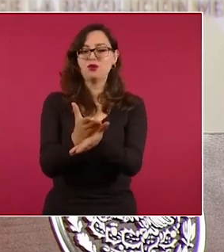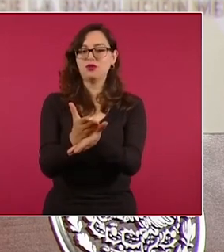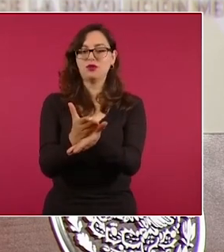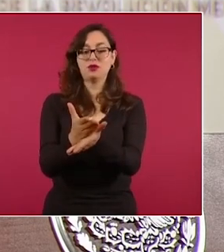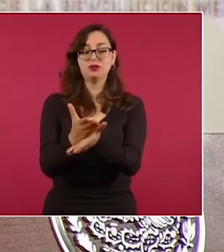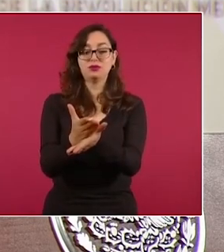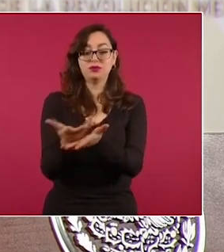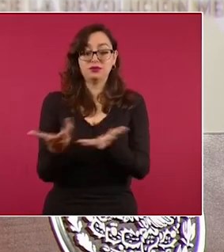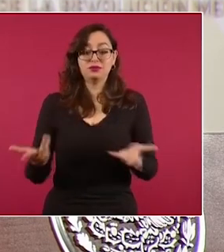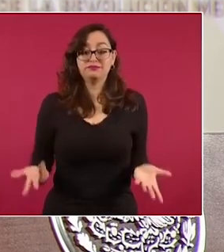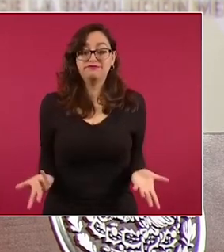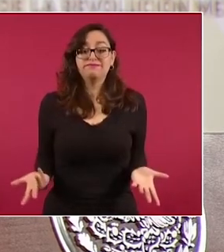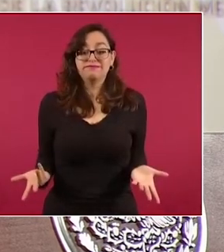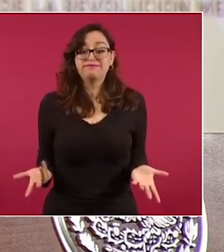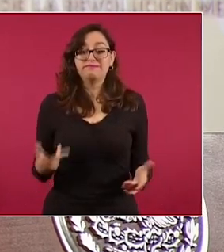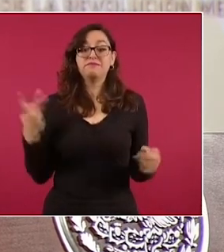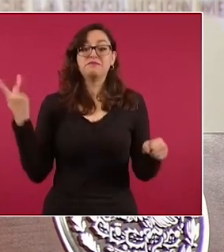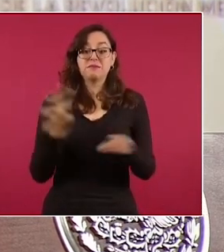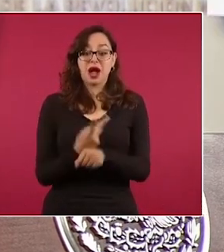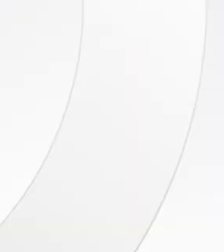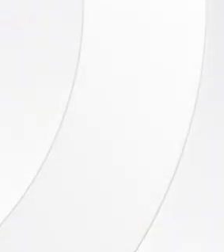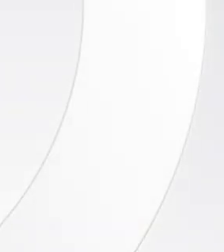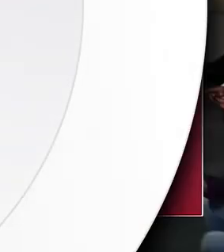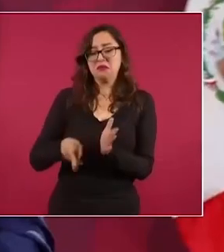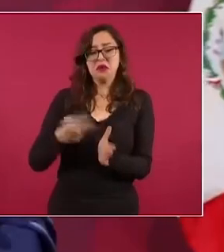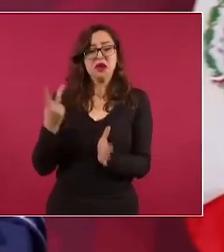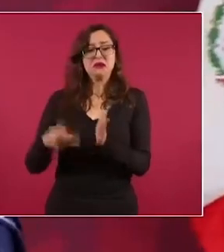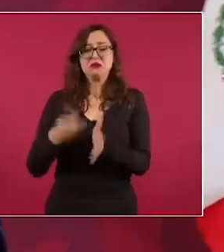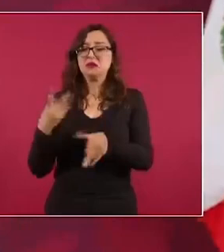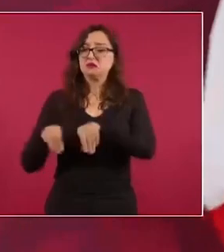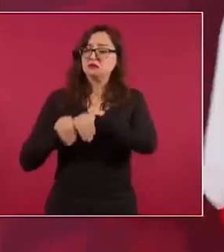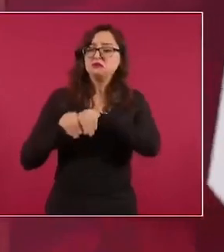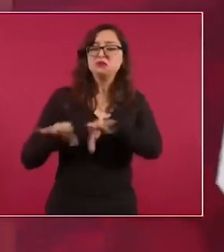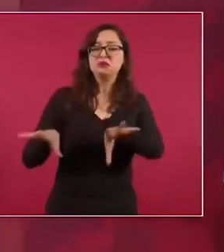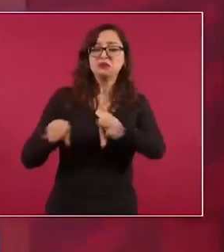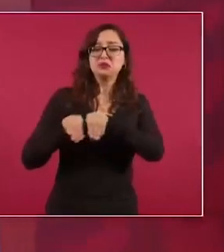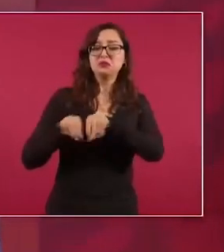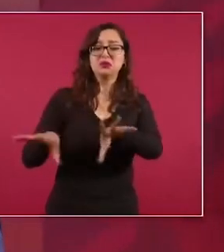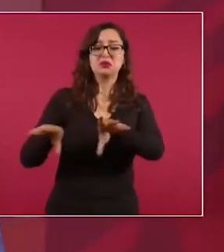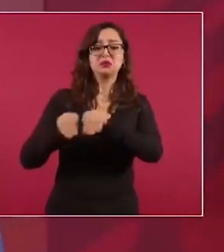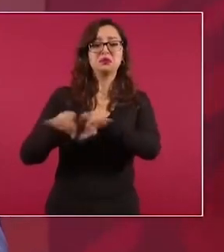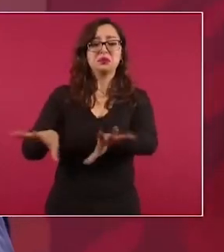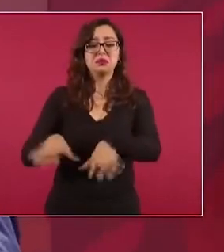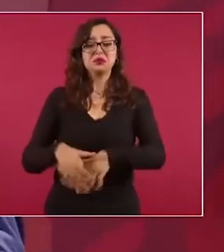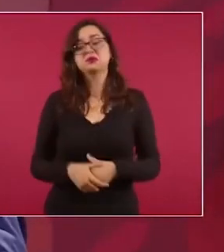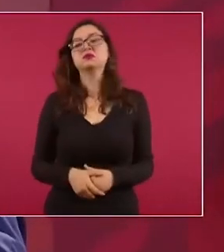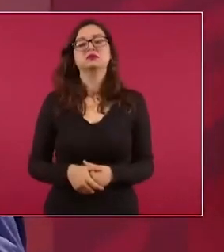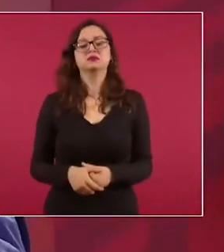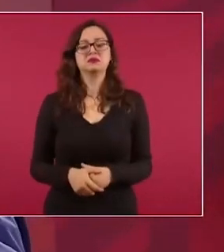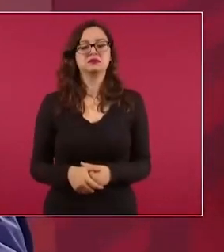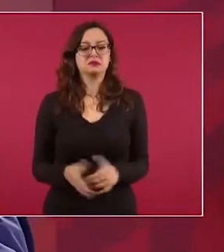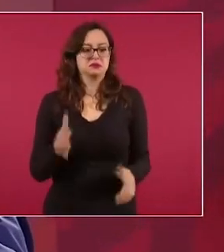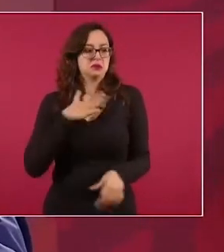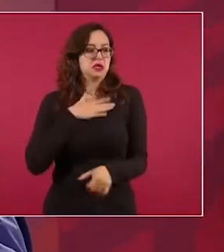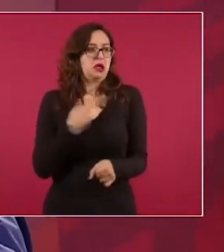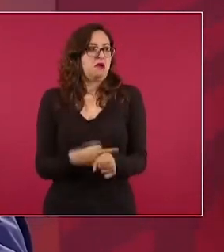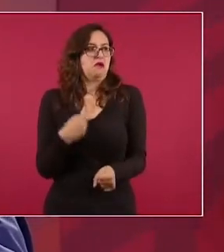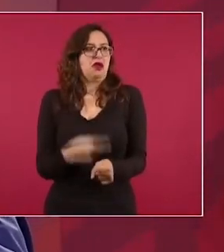Y eso es lo que está sucediendo. Ya se ha dicho. Hasta lo de mi enfermedad.